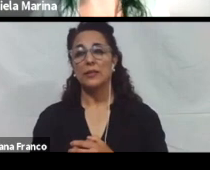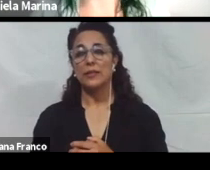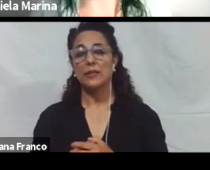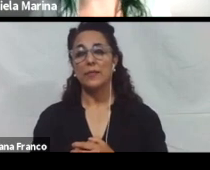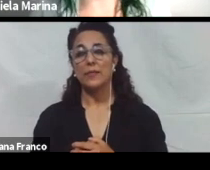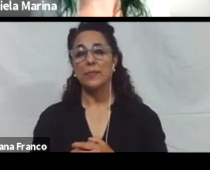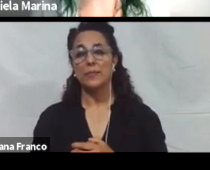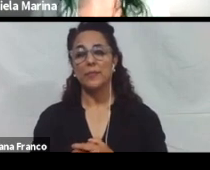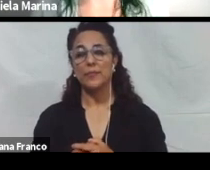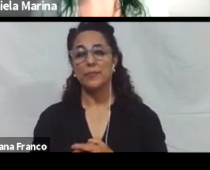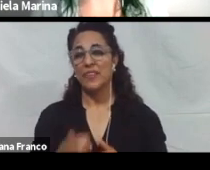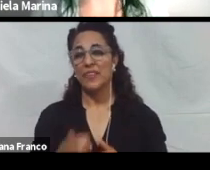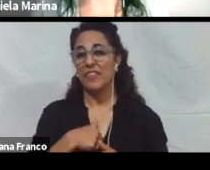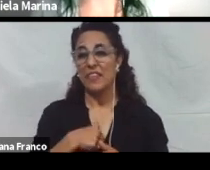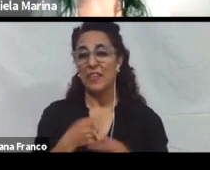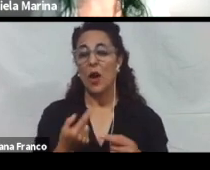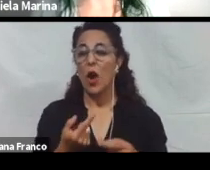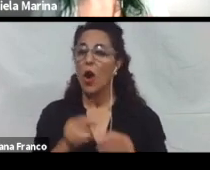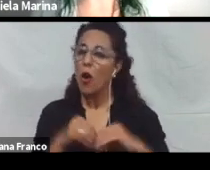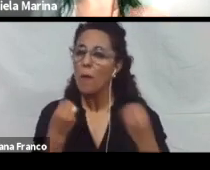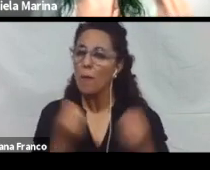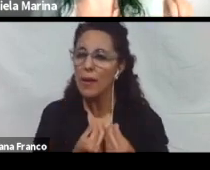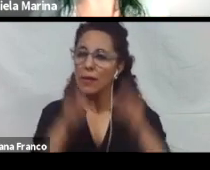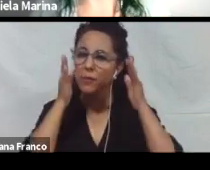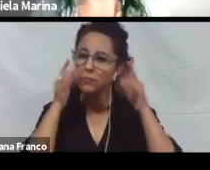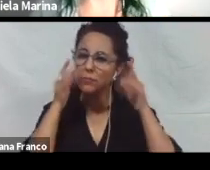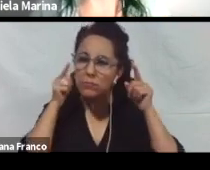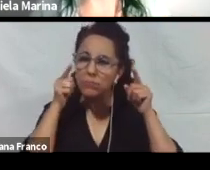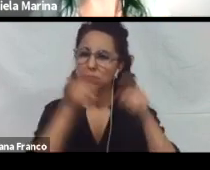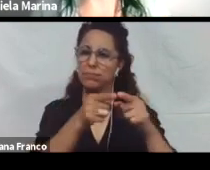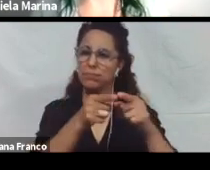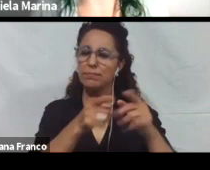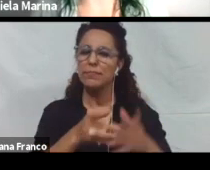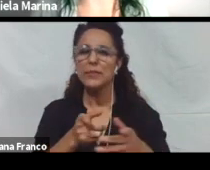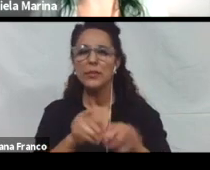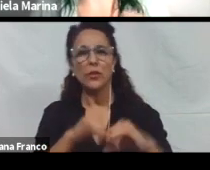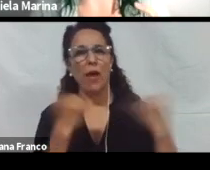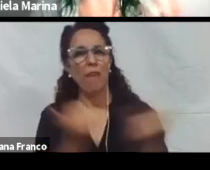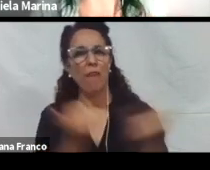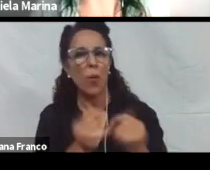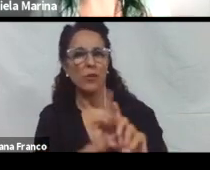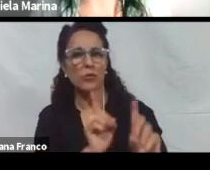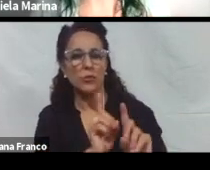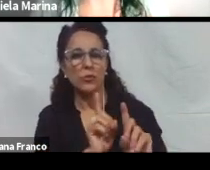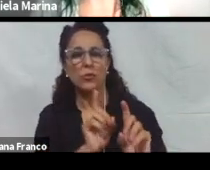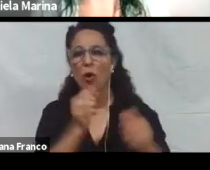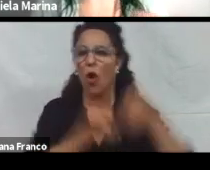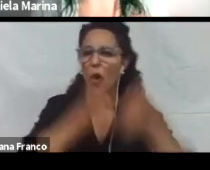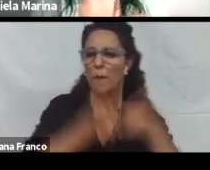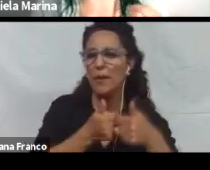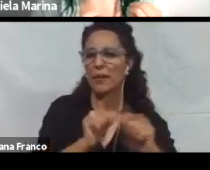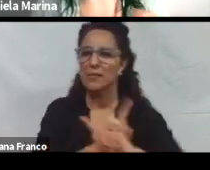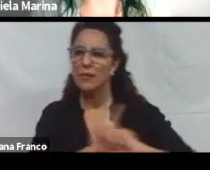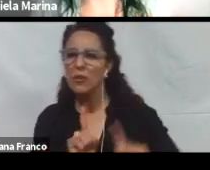completar una tarea, y hacer foco no en la evaluación de esa tarea o a nivel competitivo, sino